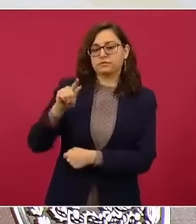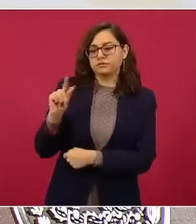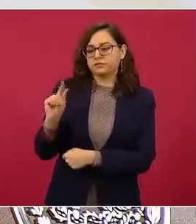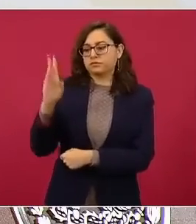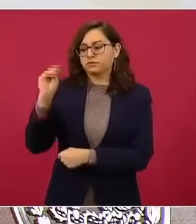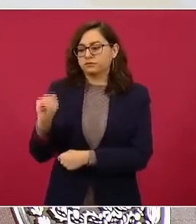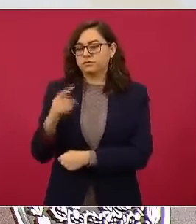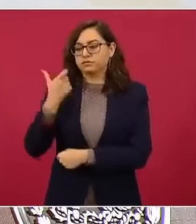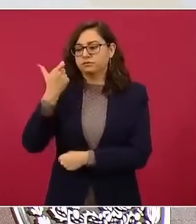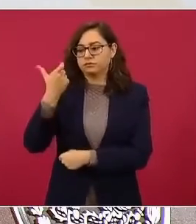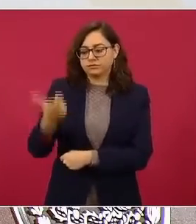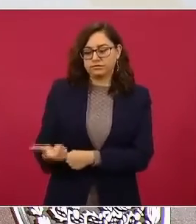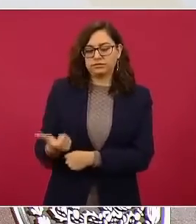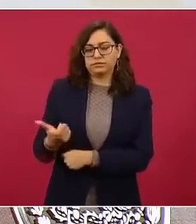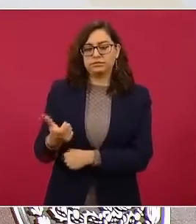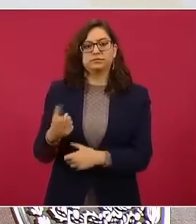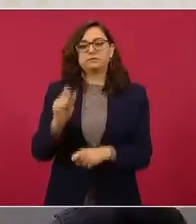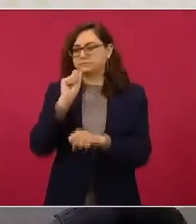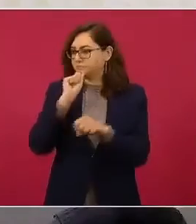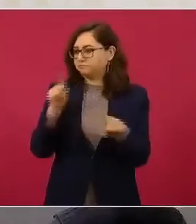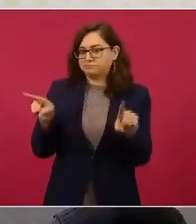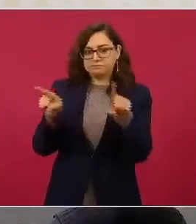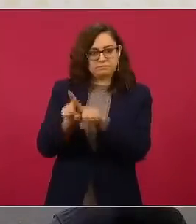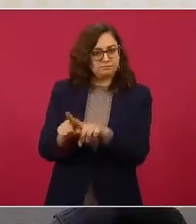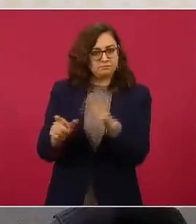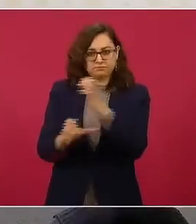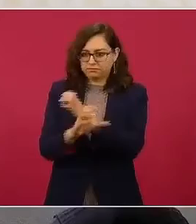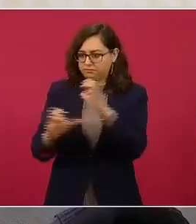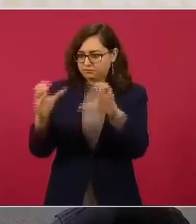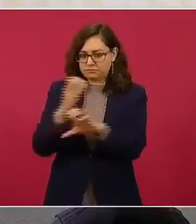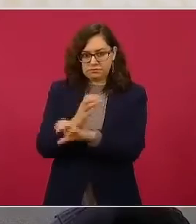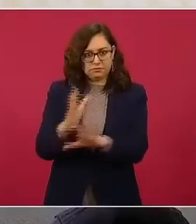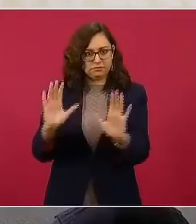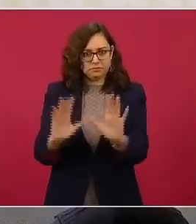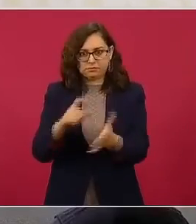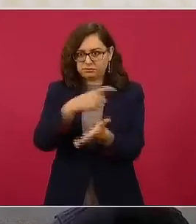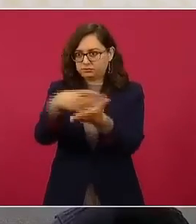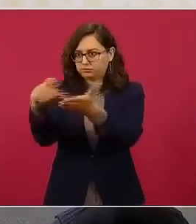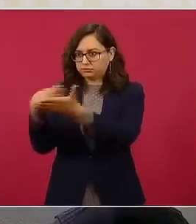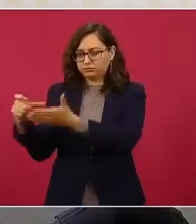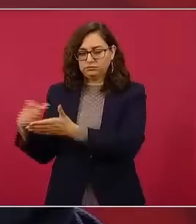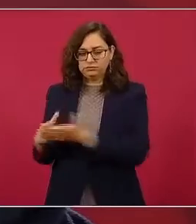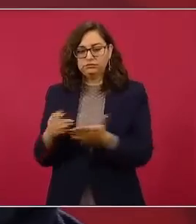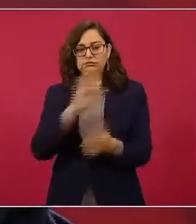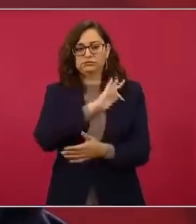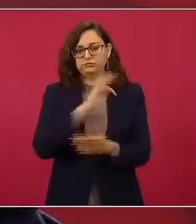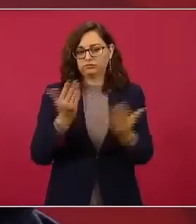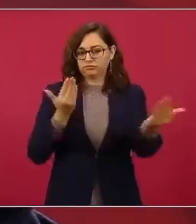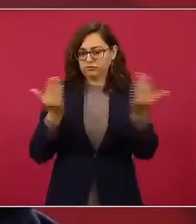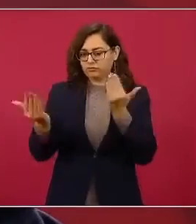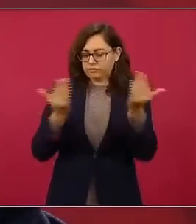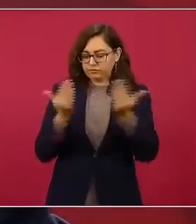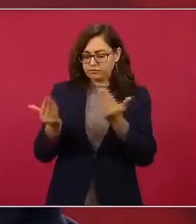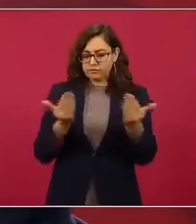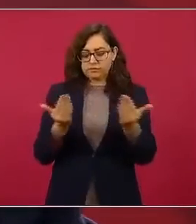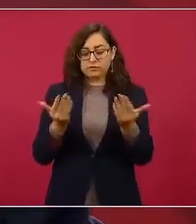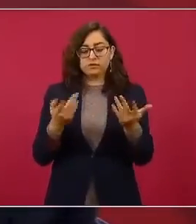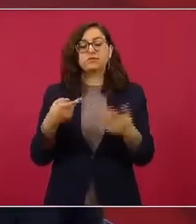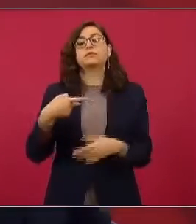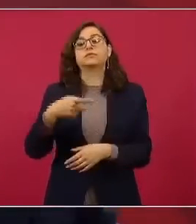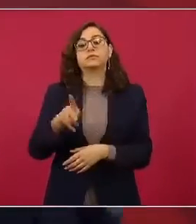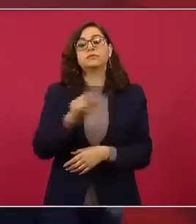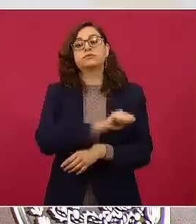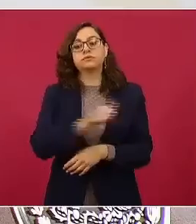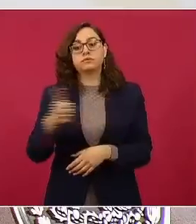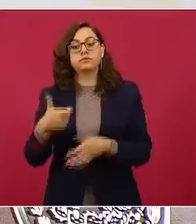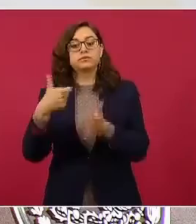centavos, por los 21 productos en las cantidades que hemos venido señalando y que pueden verificar una por una. Pero otra